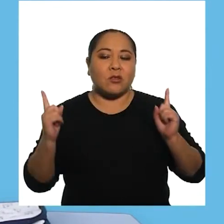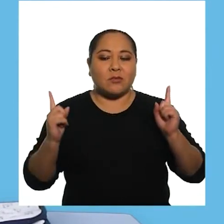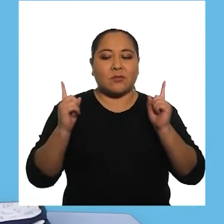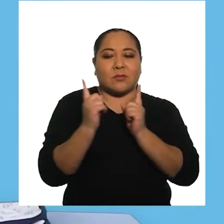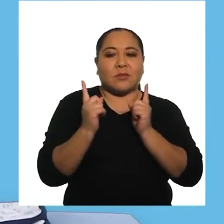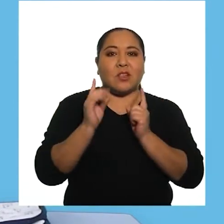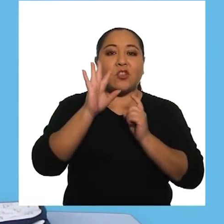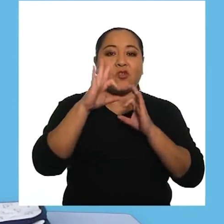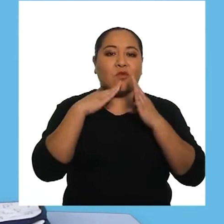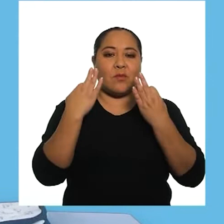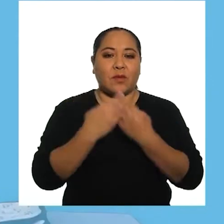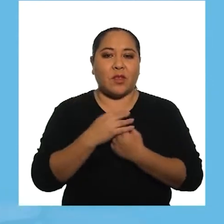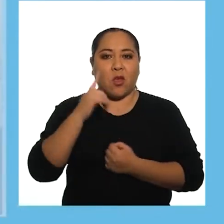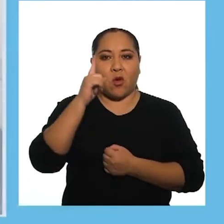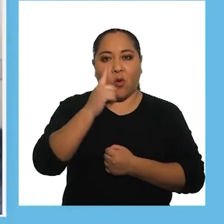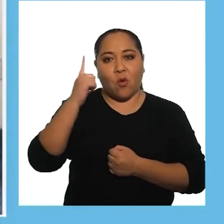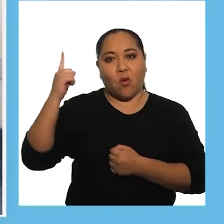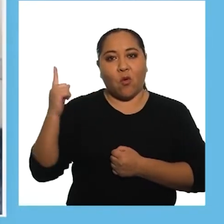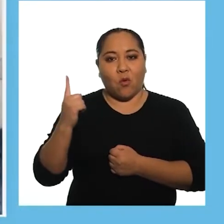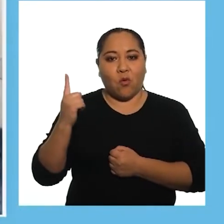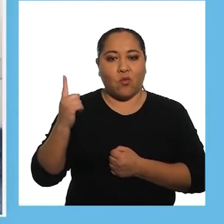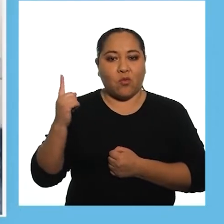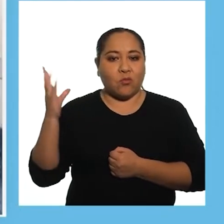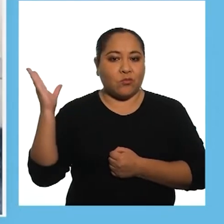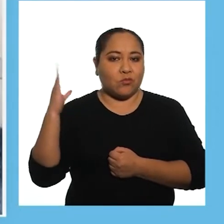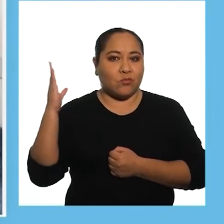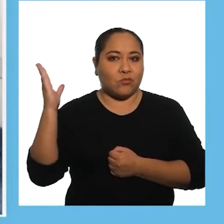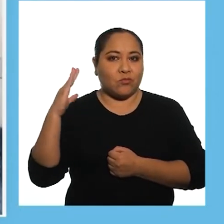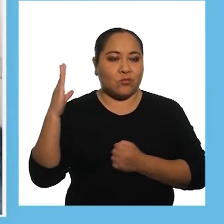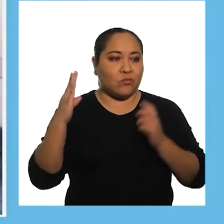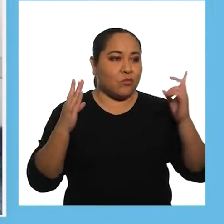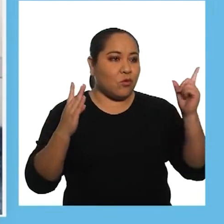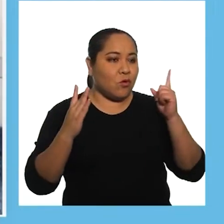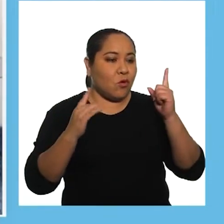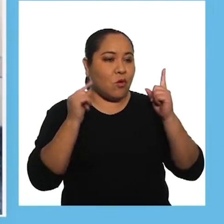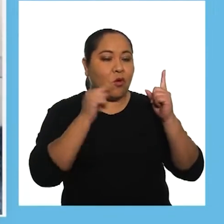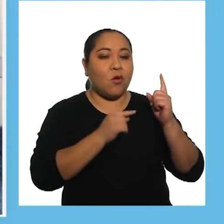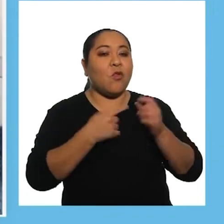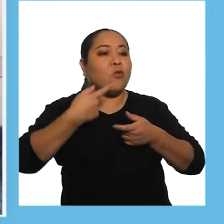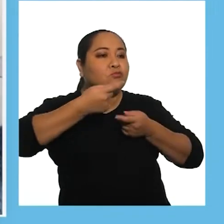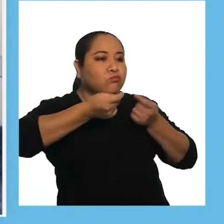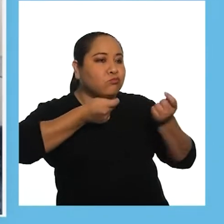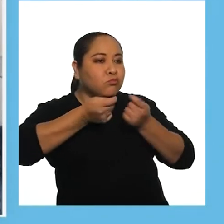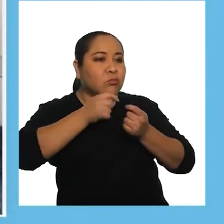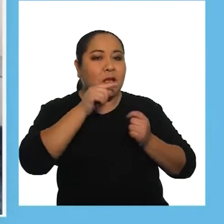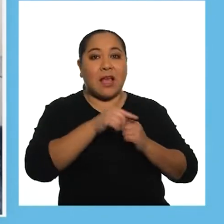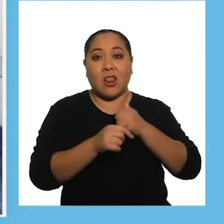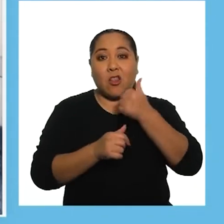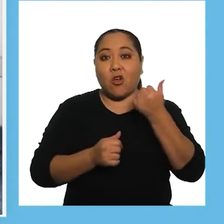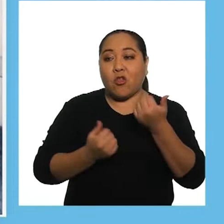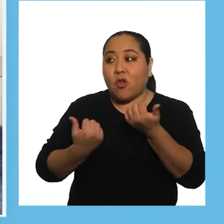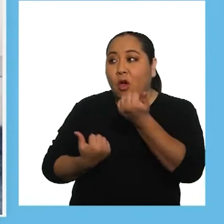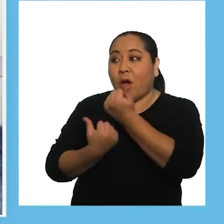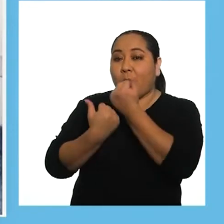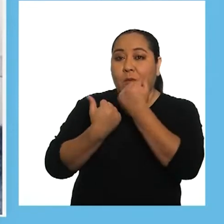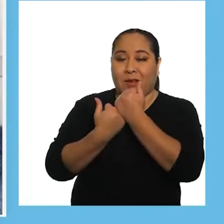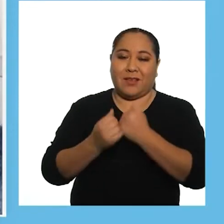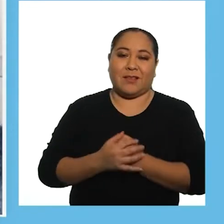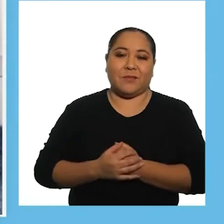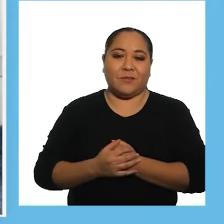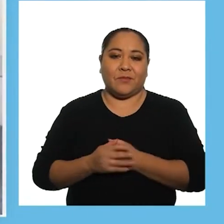integrantes de su familia Uno dirigirá la actividad y el otro colaborará